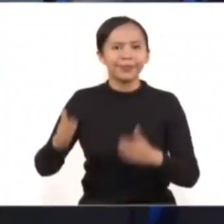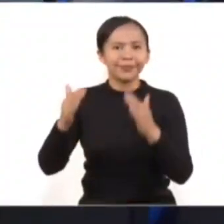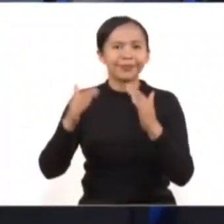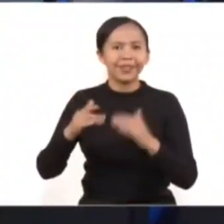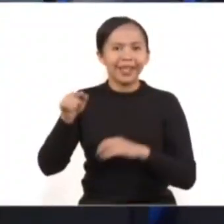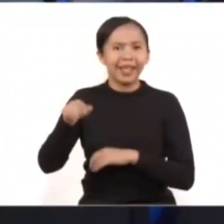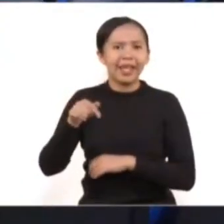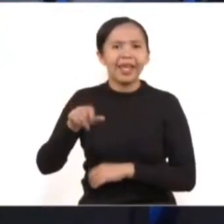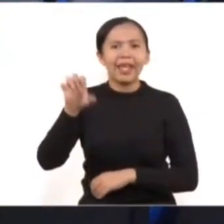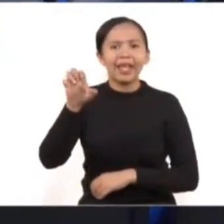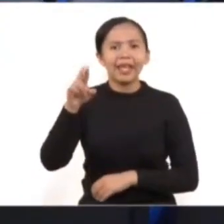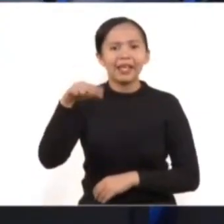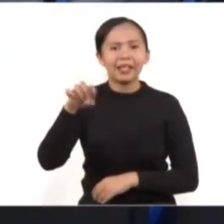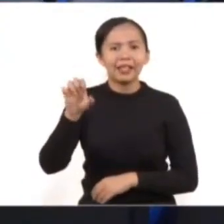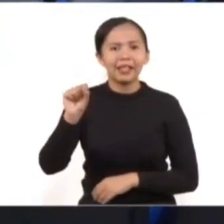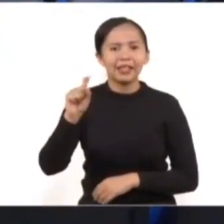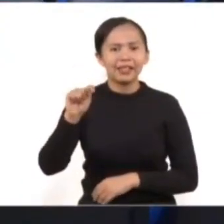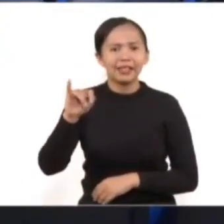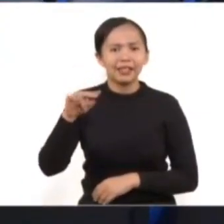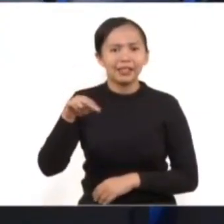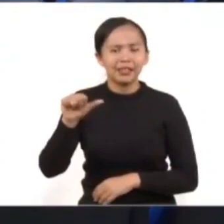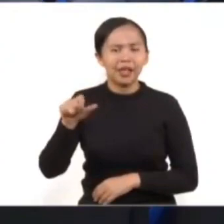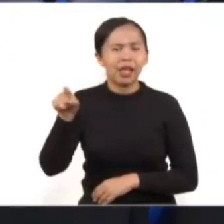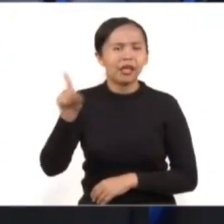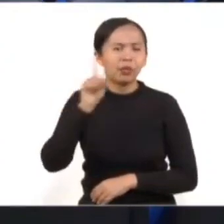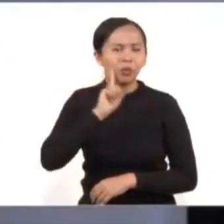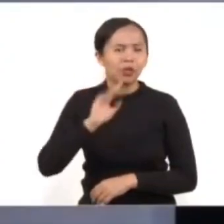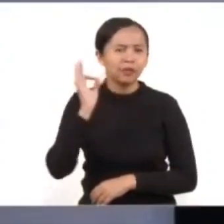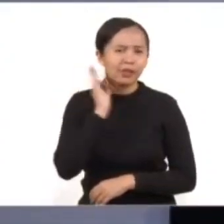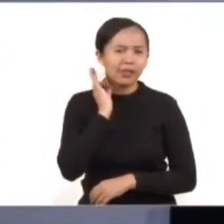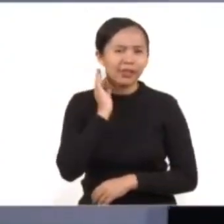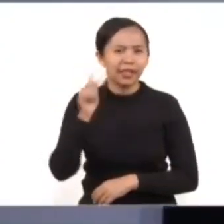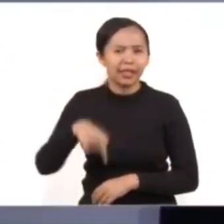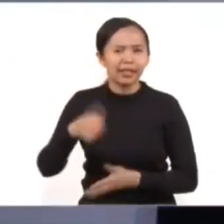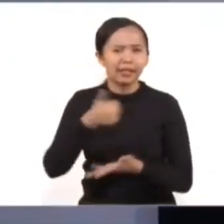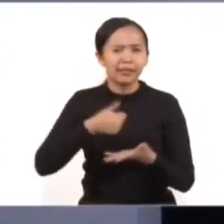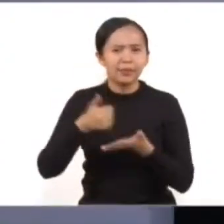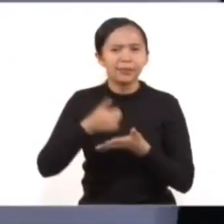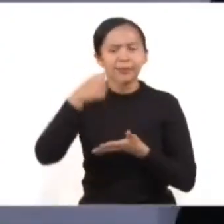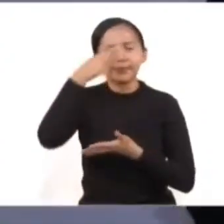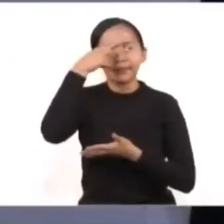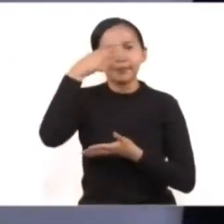Licenciada Ernestina Godoy Ramos, fiscal general de Justicia de la Ciudad de México.